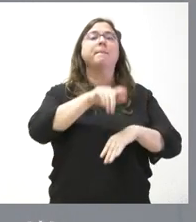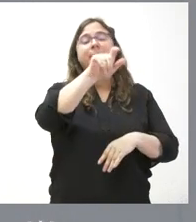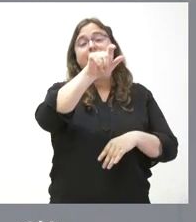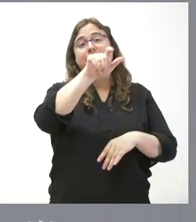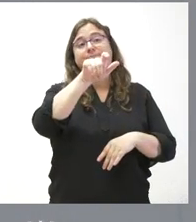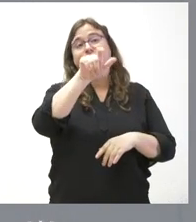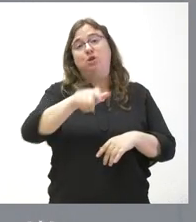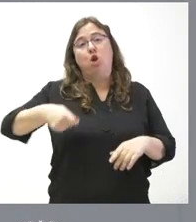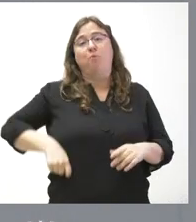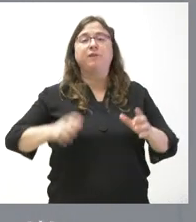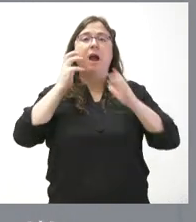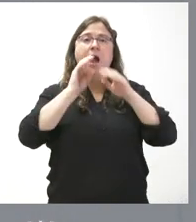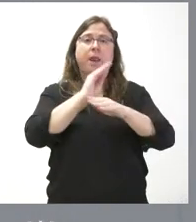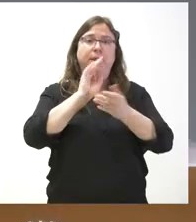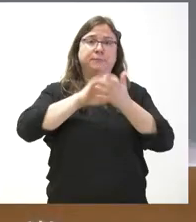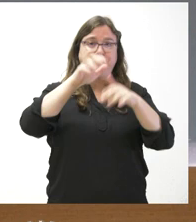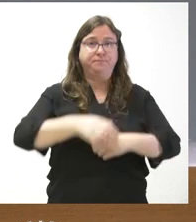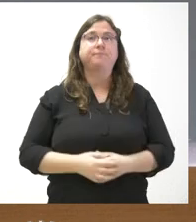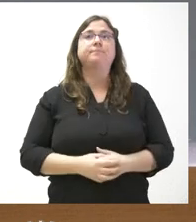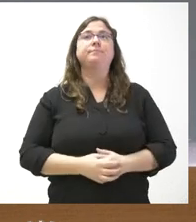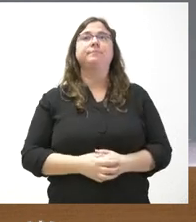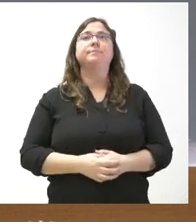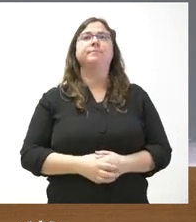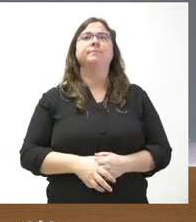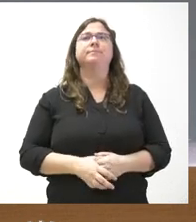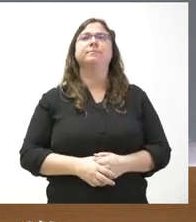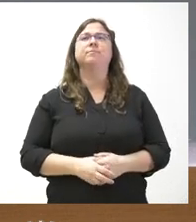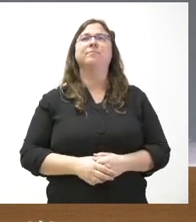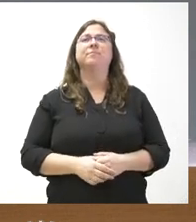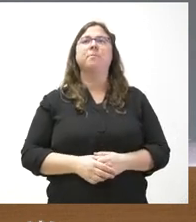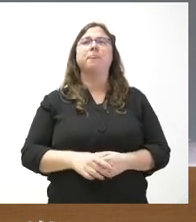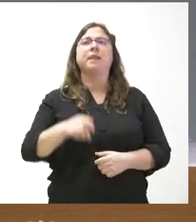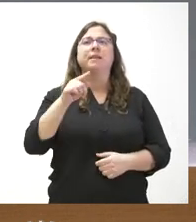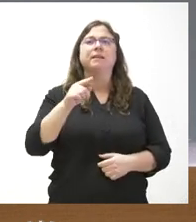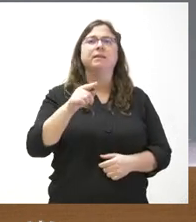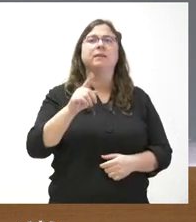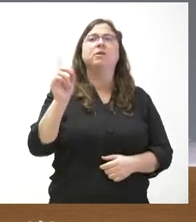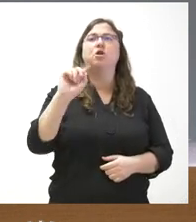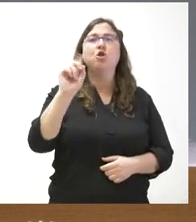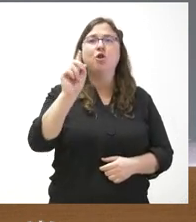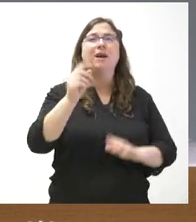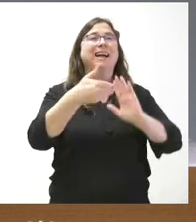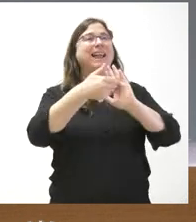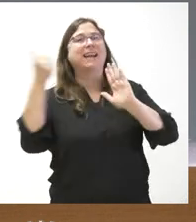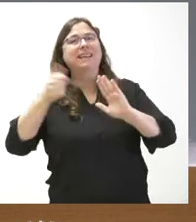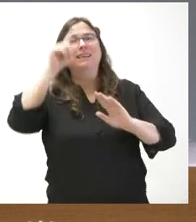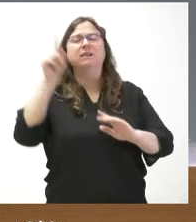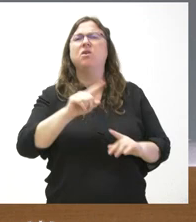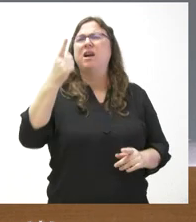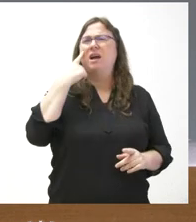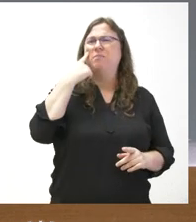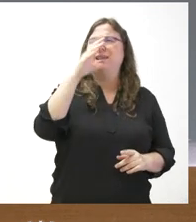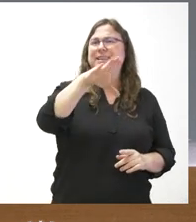comunidad autónoma. ¿Retirar la normativa o no? No sé si lo he entendido bien.